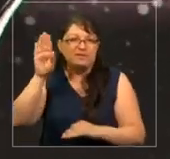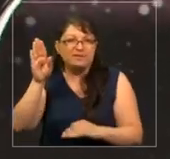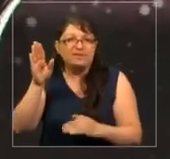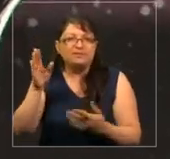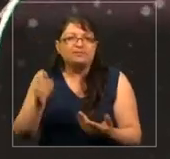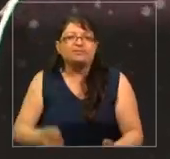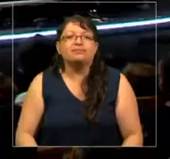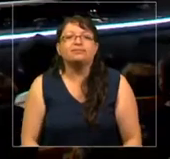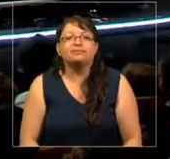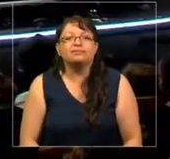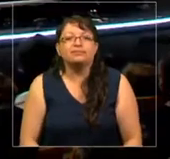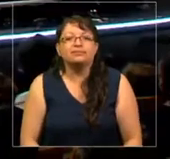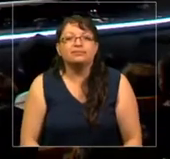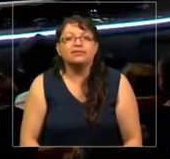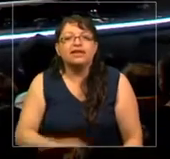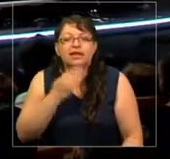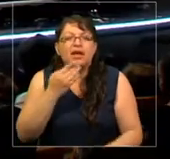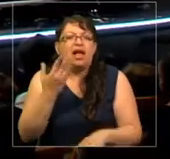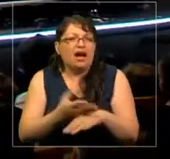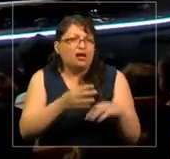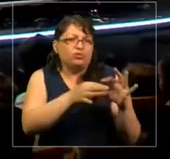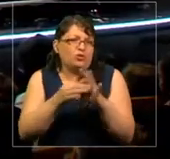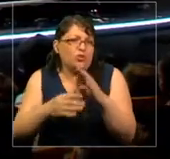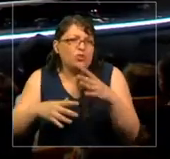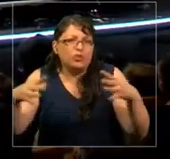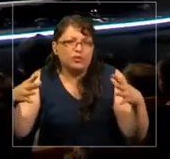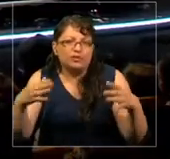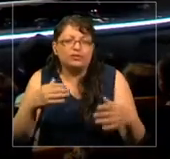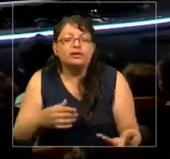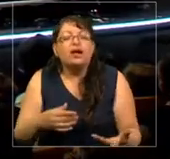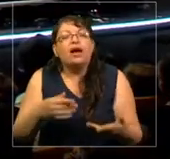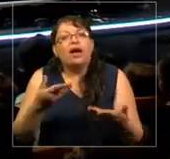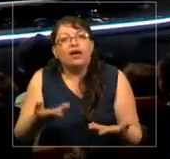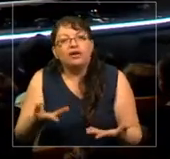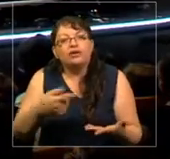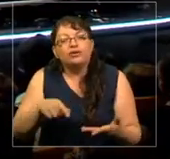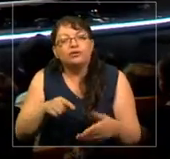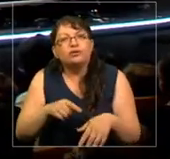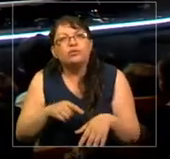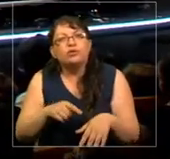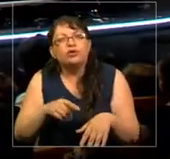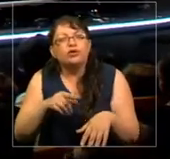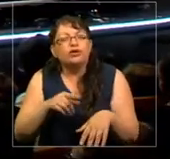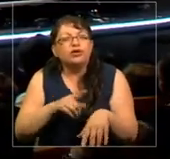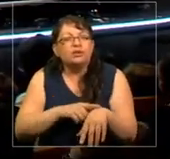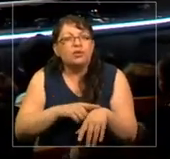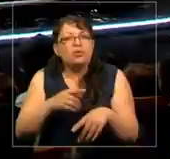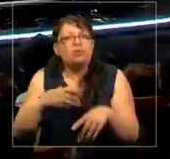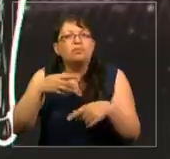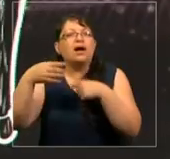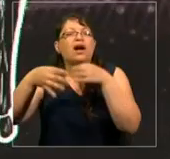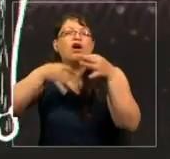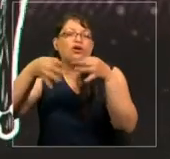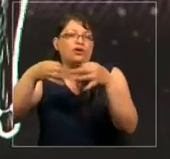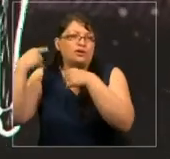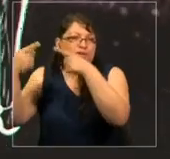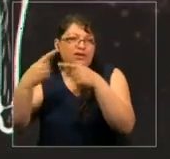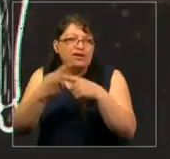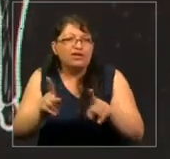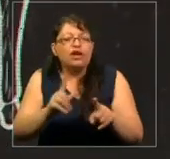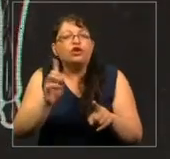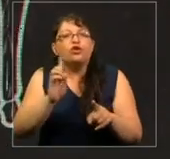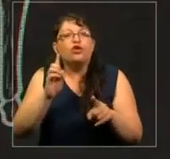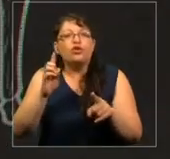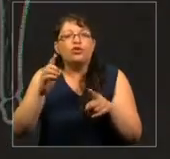muchas, muchas consecuencias. Es un momento para nosotros para contar una historia distinta. Es el momento, no tanto